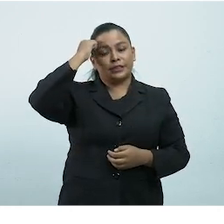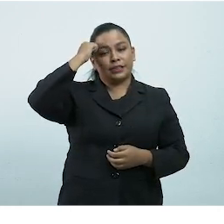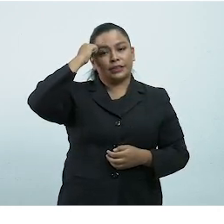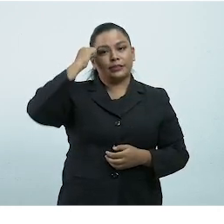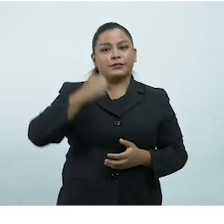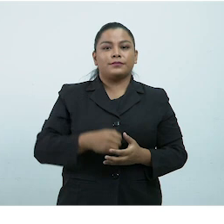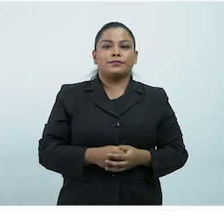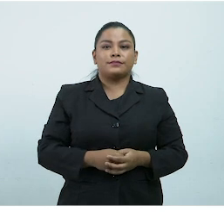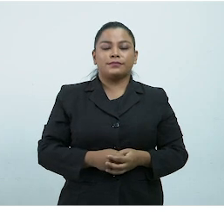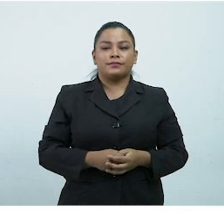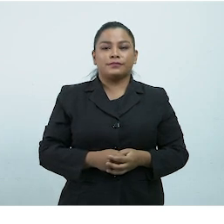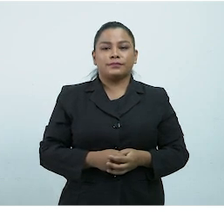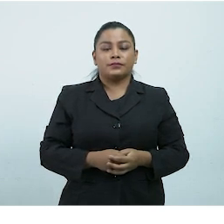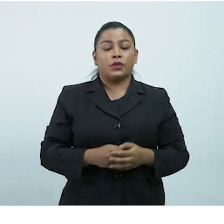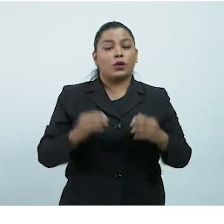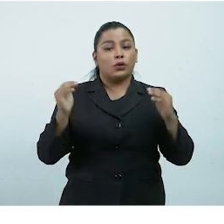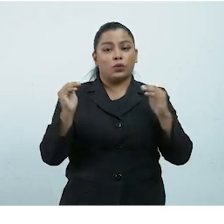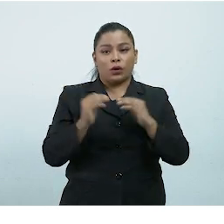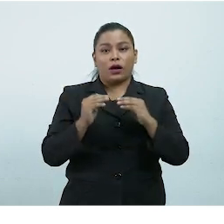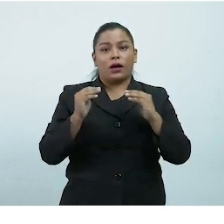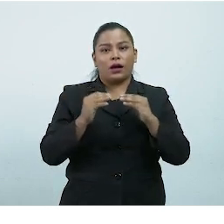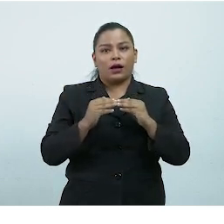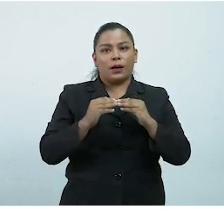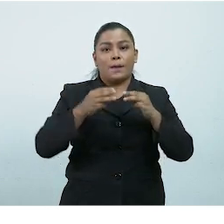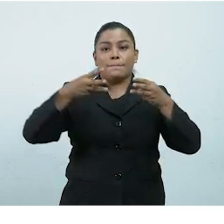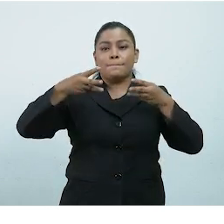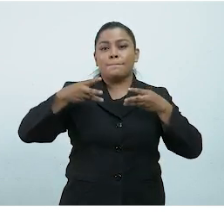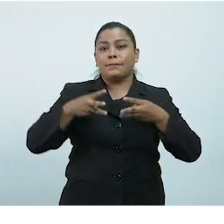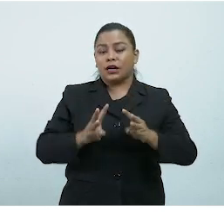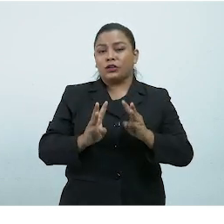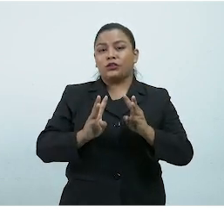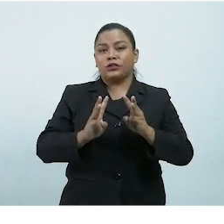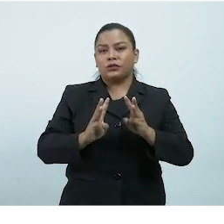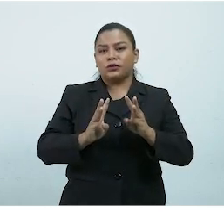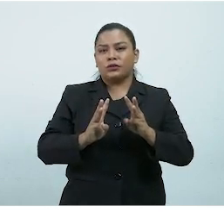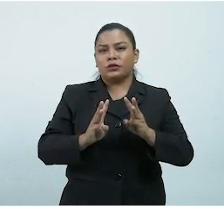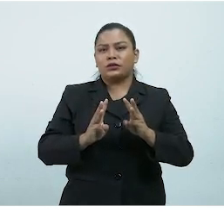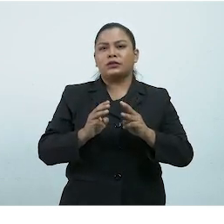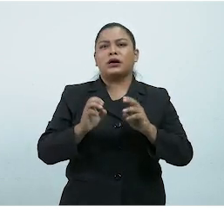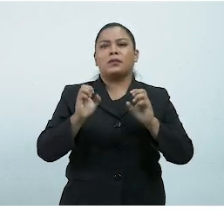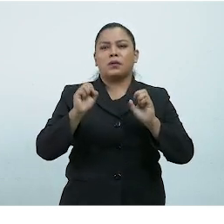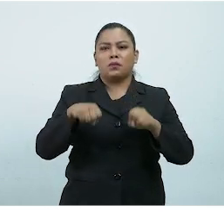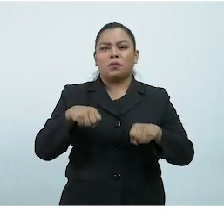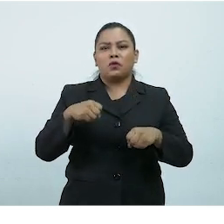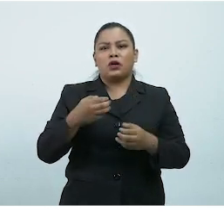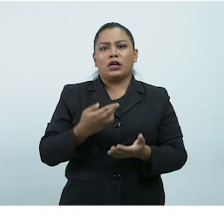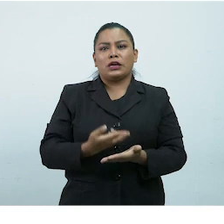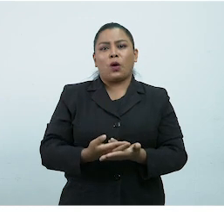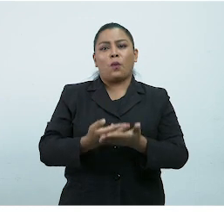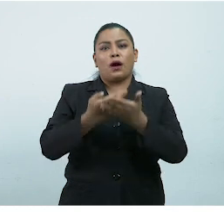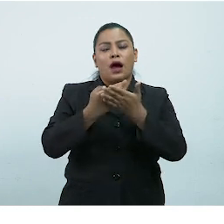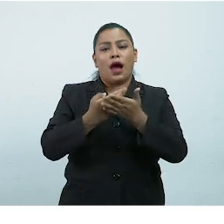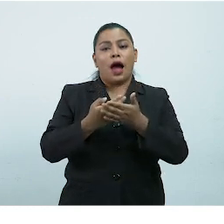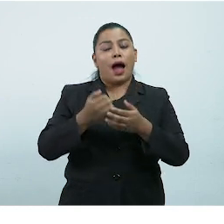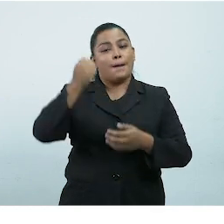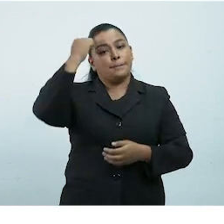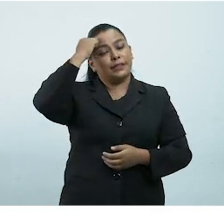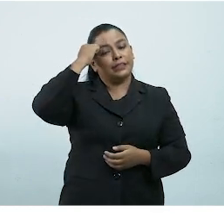aprendizajes Además, metodologías para la recuperación de los aprendizajes